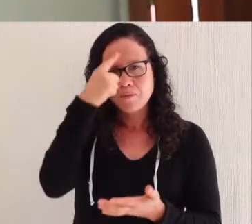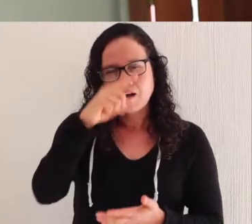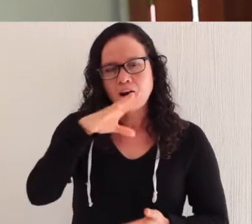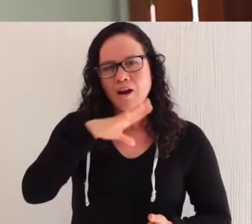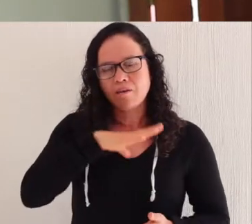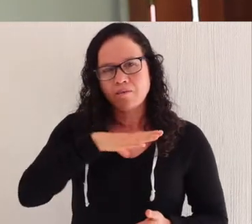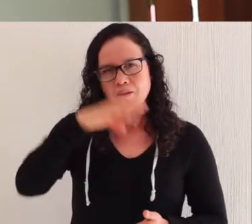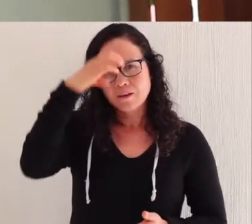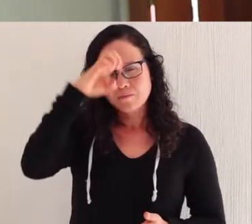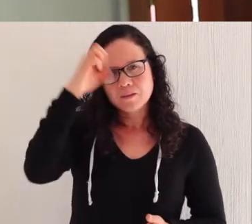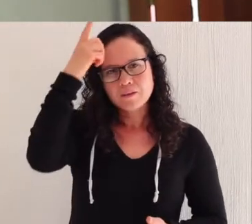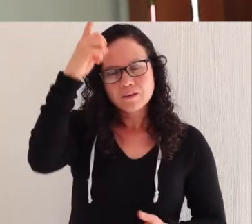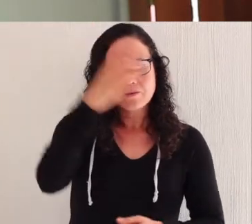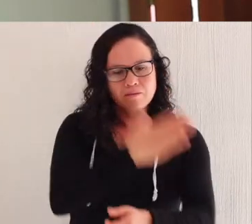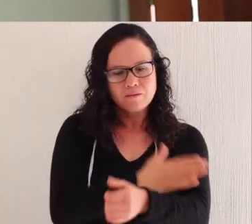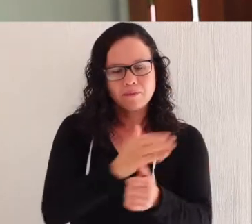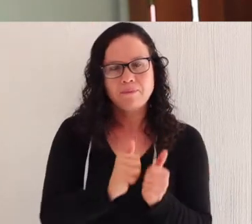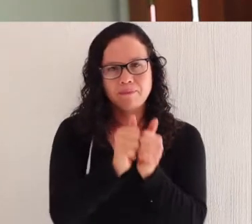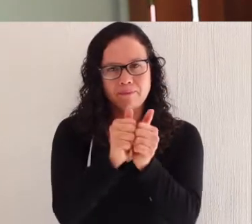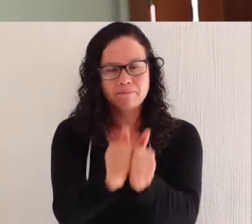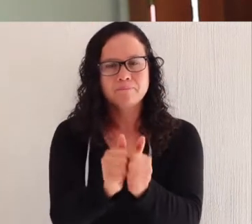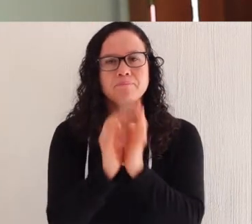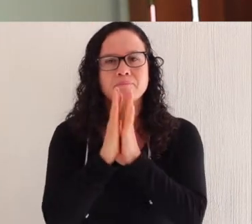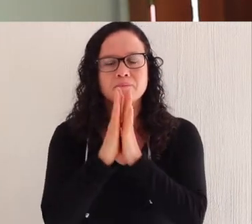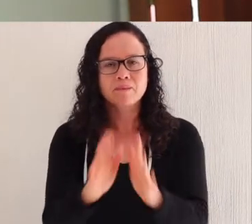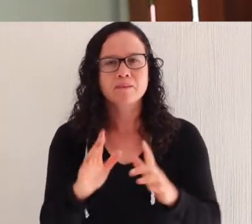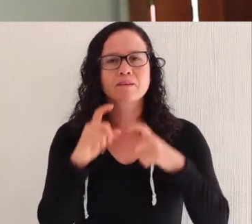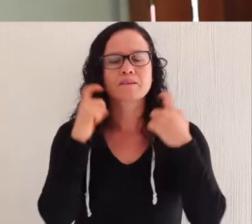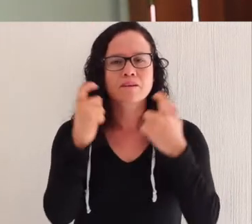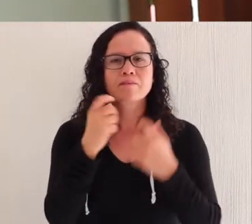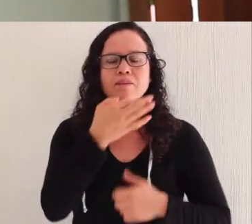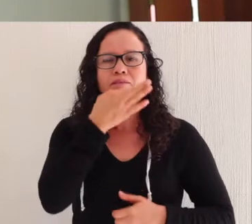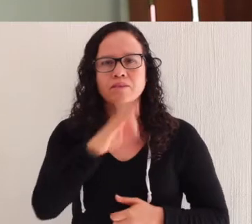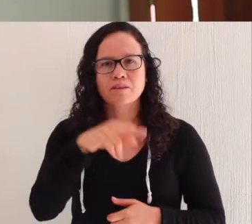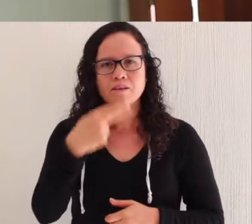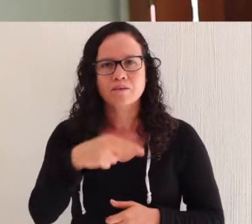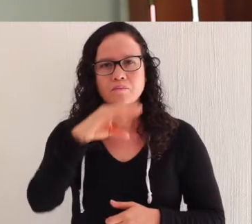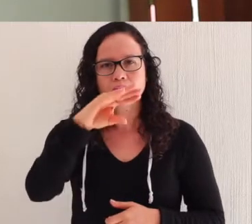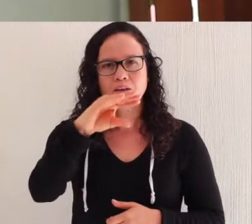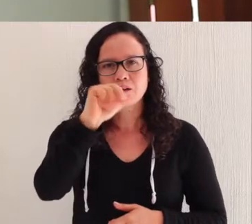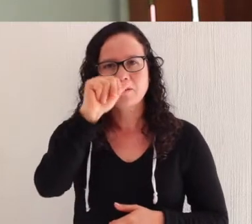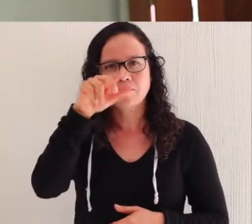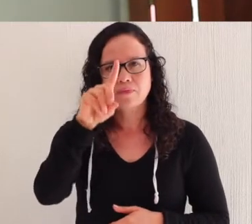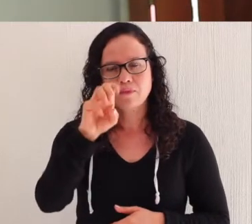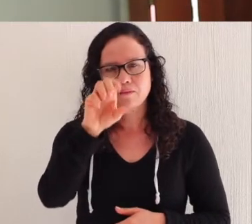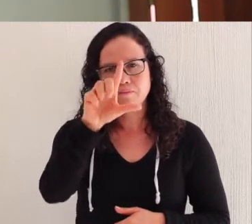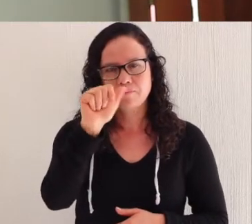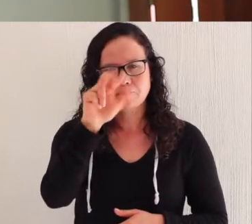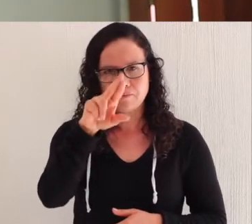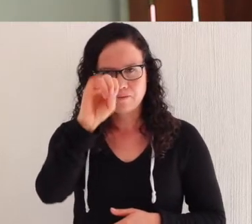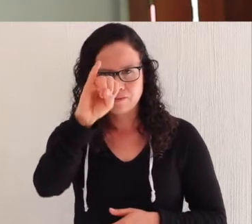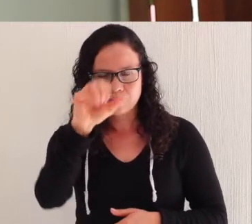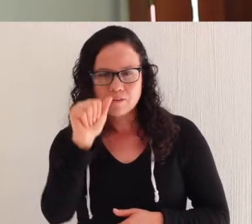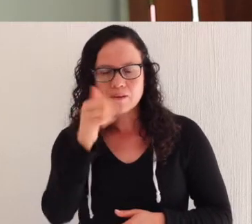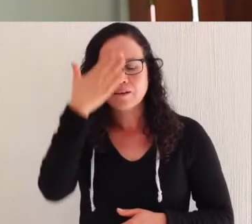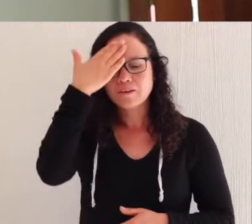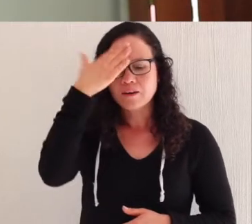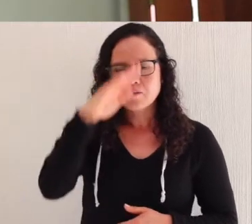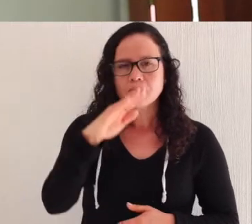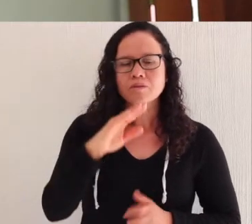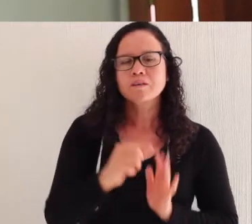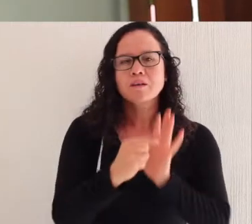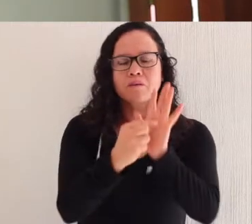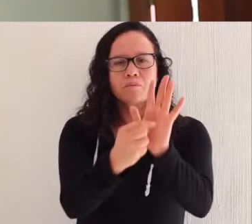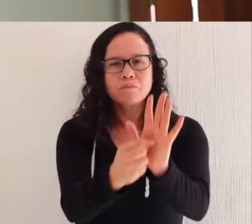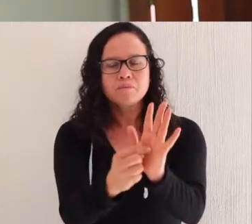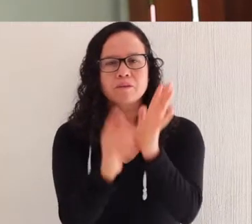Dios les acompaña. Estamos ya por celebrar la fiesta de la Candelaria, que bien sabemos que expresa